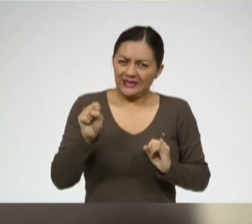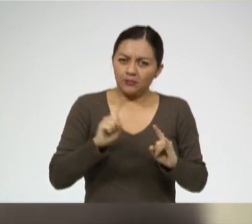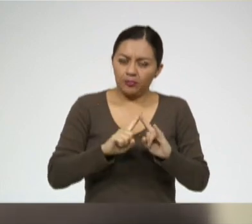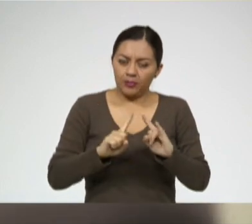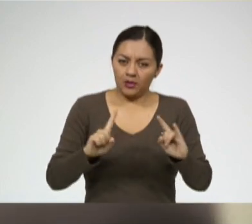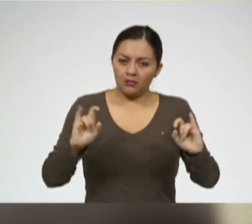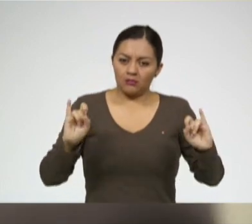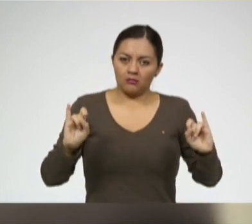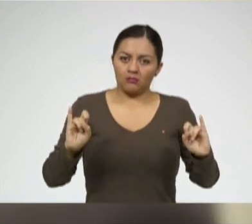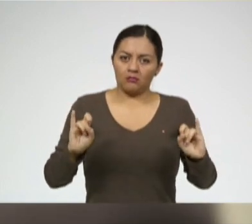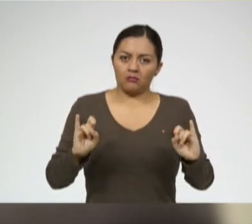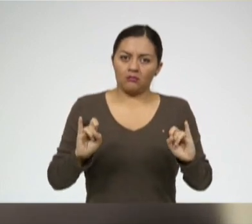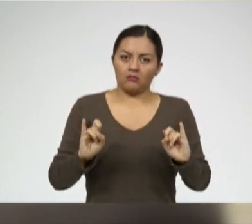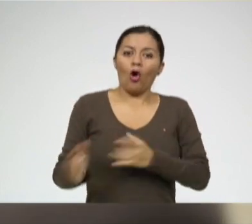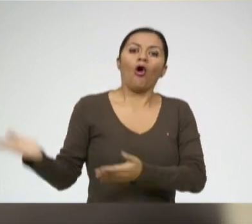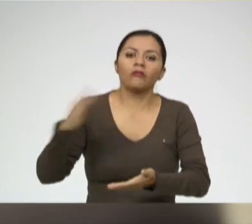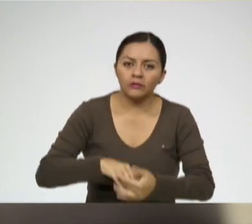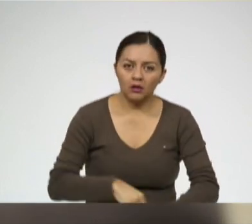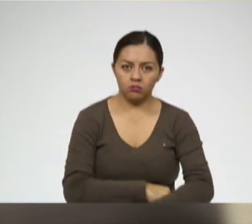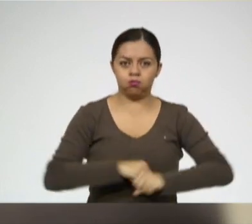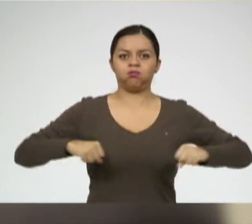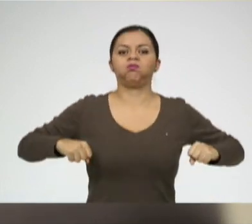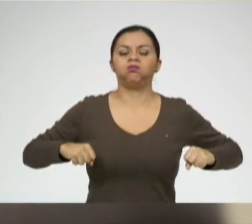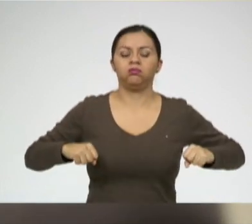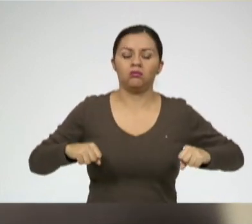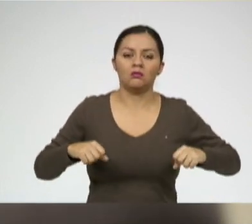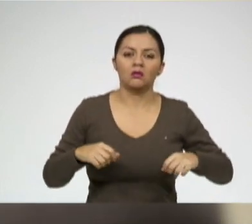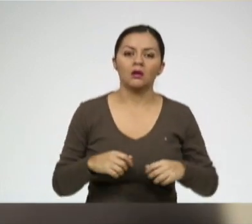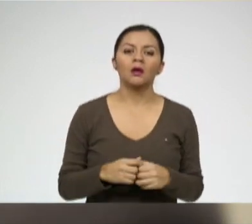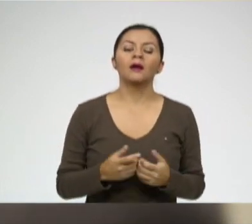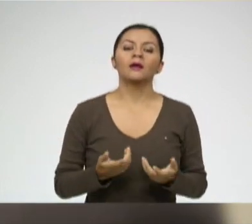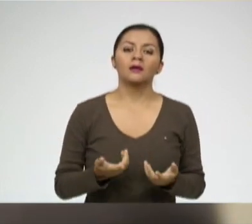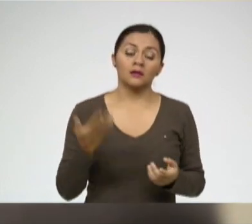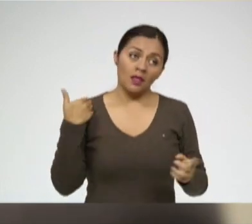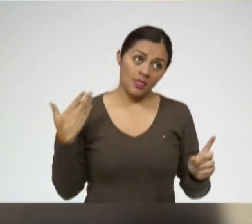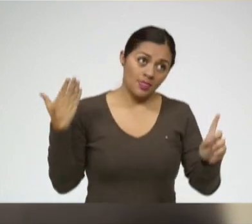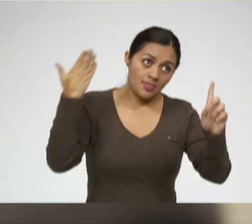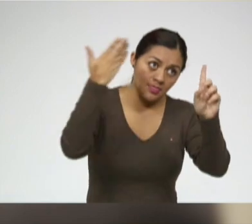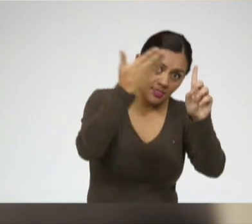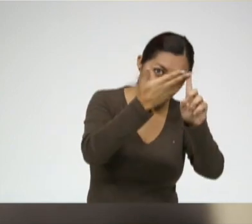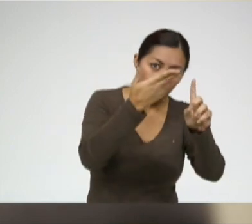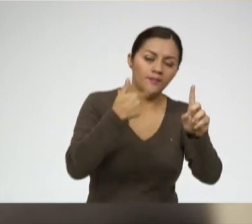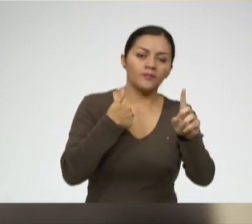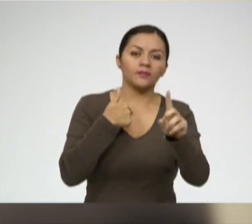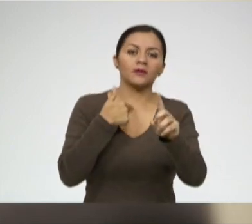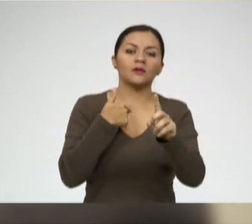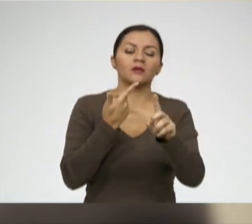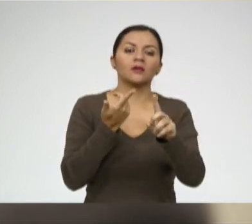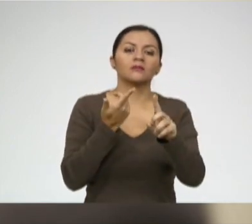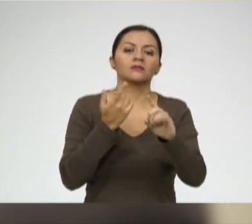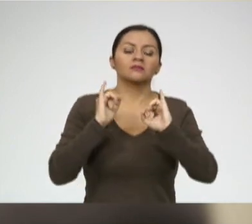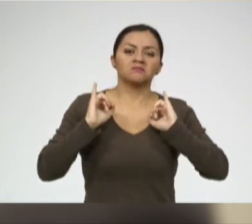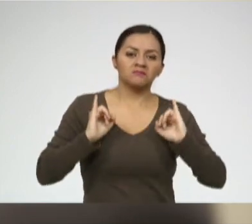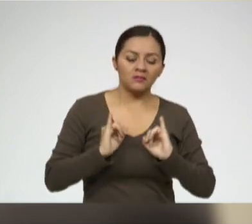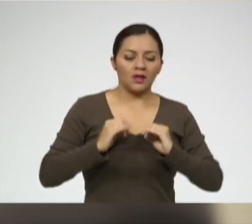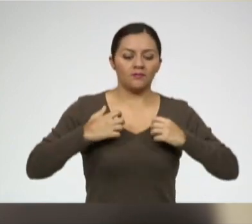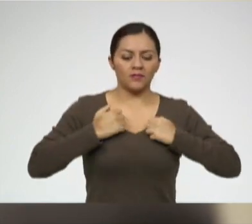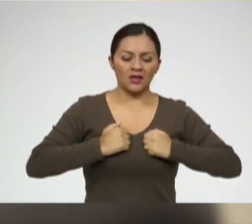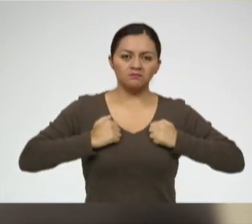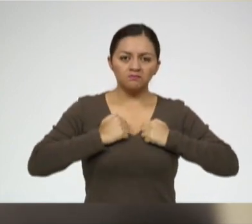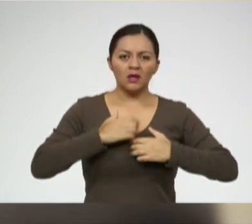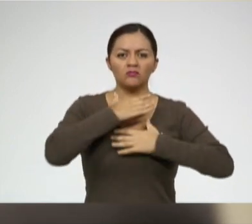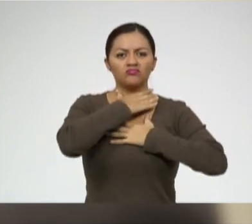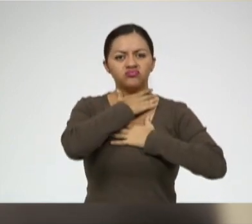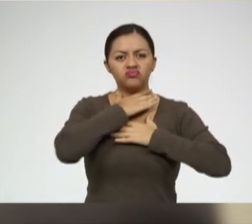y tienes rebote y luego vuelves a subir. He acudido a un montón de centros estéticos, de spa para